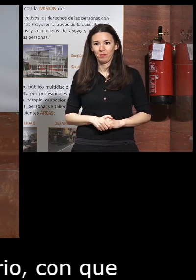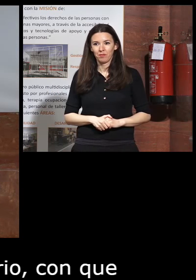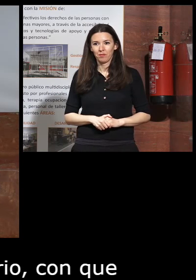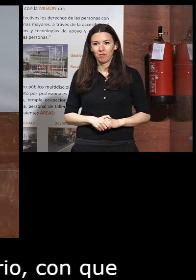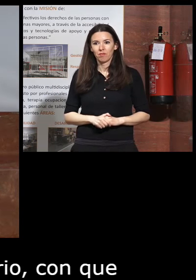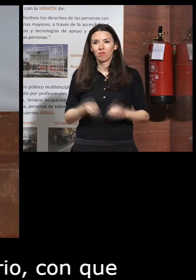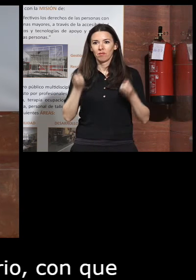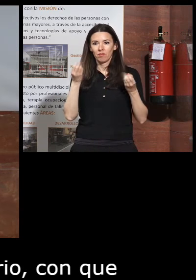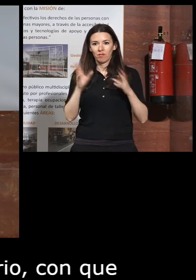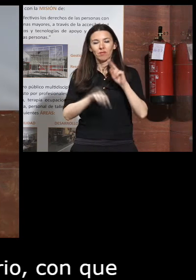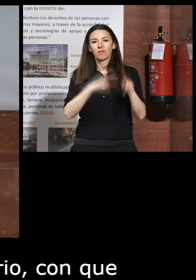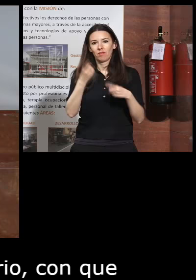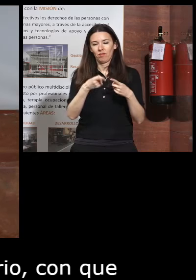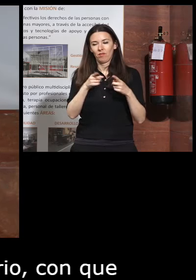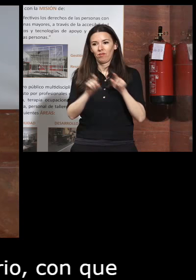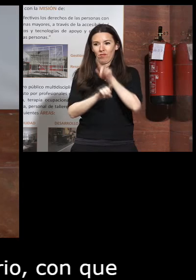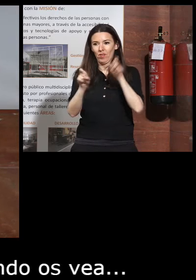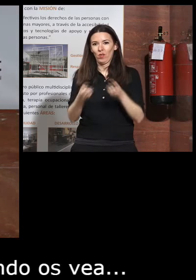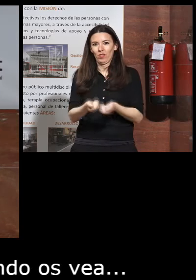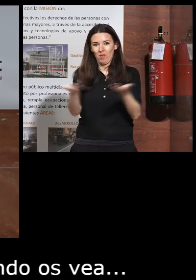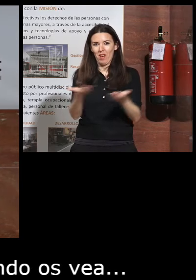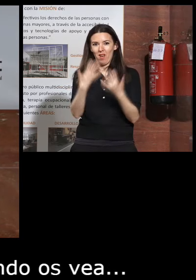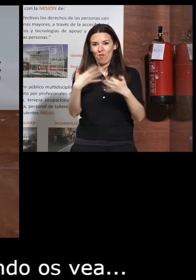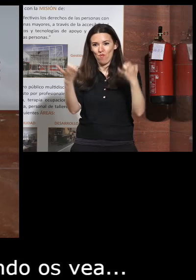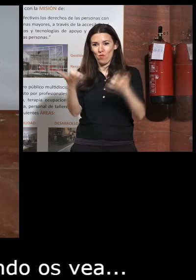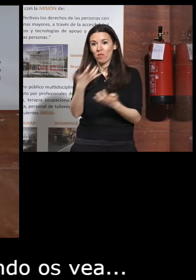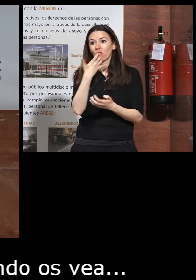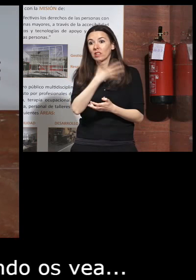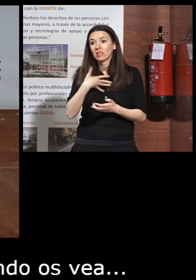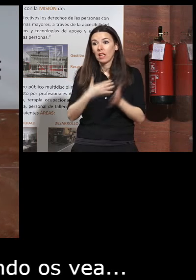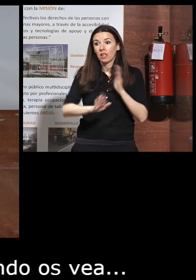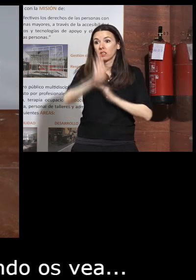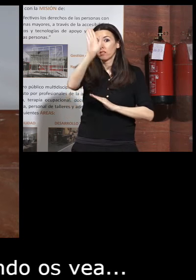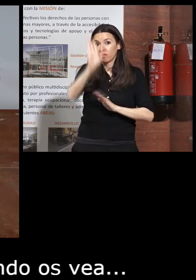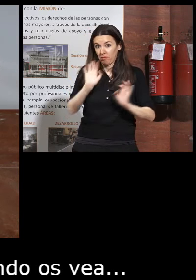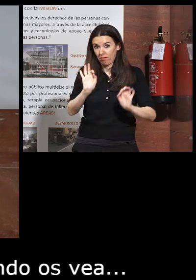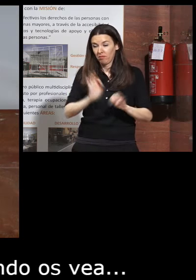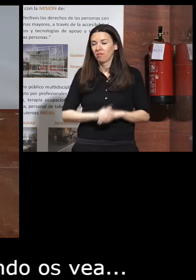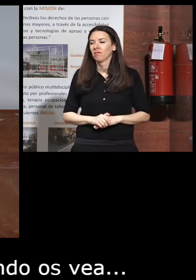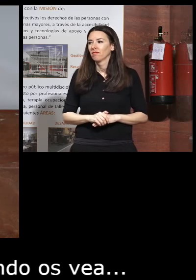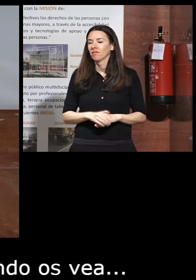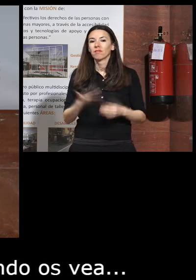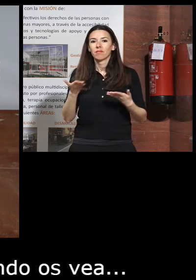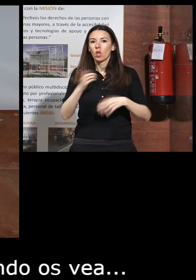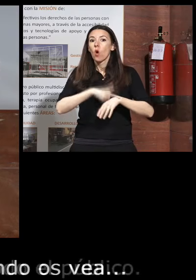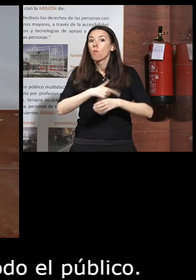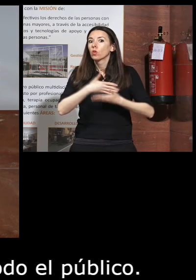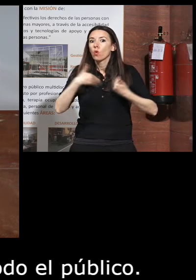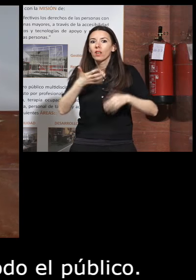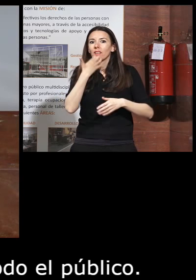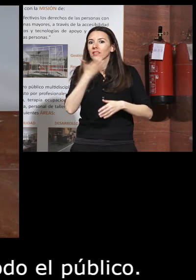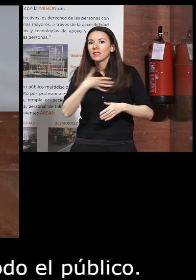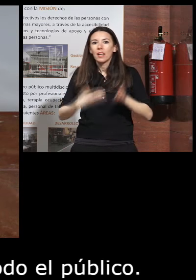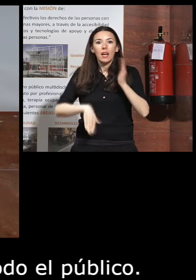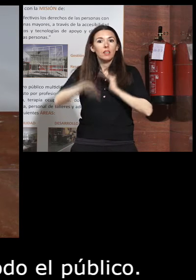bueno que luego lanzo la pregunta para todo el público pero bueno que si alguien quiere vale bueno pues en cualquier momento por favor si alguien quiere